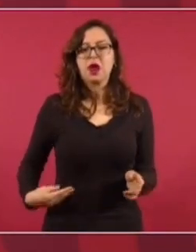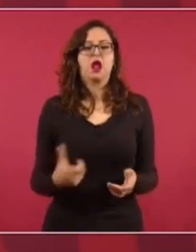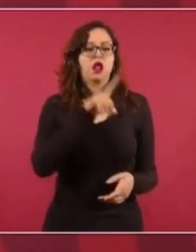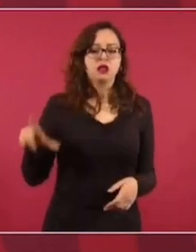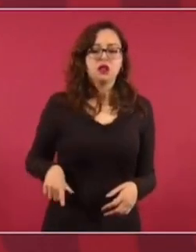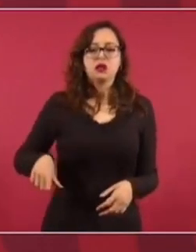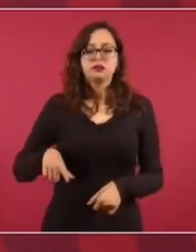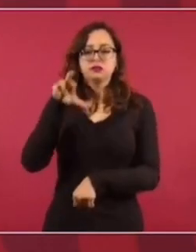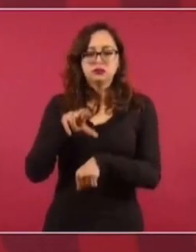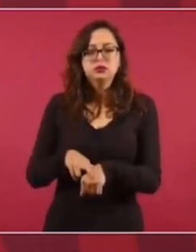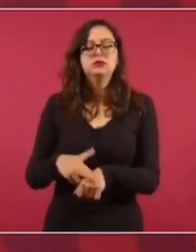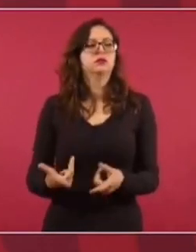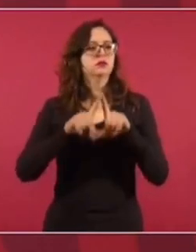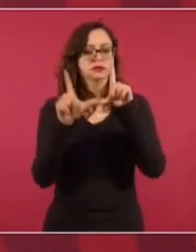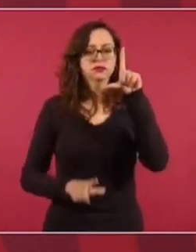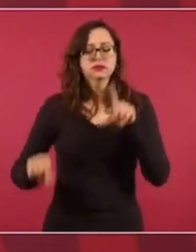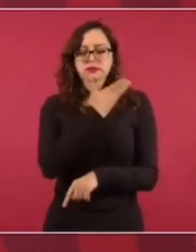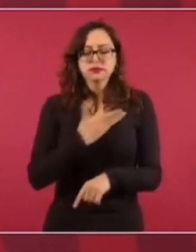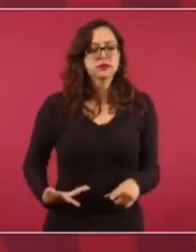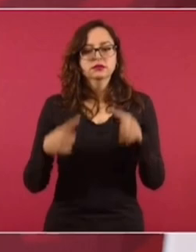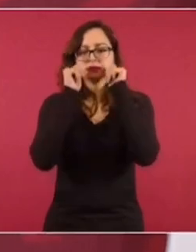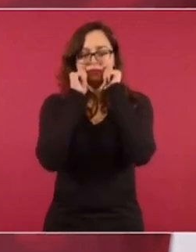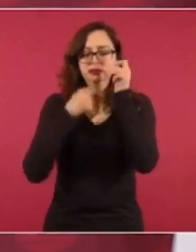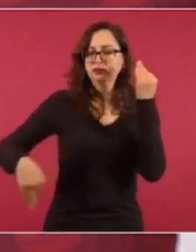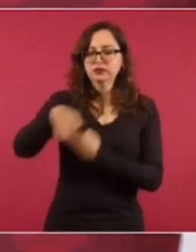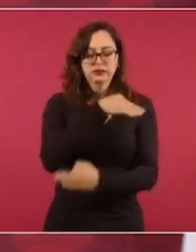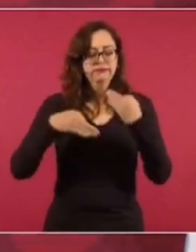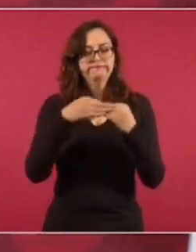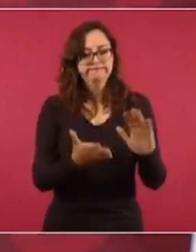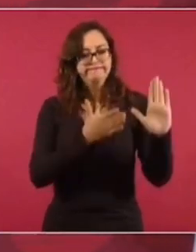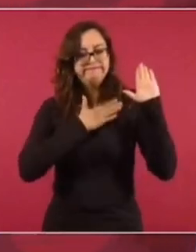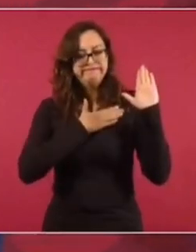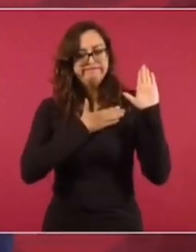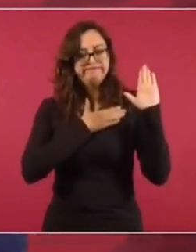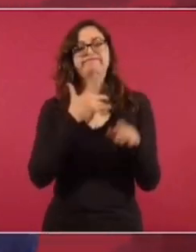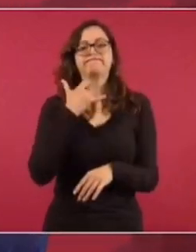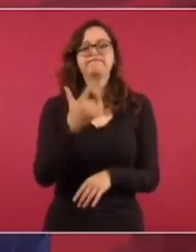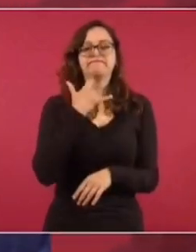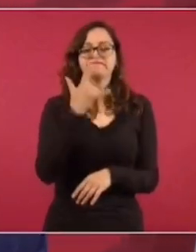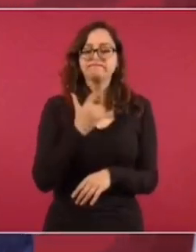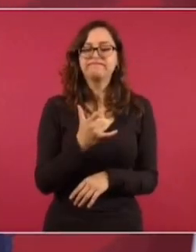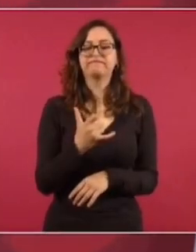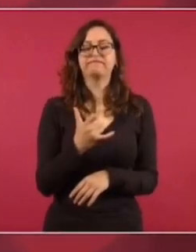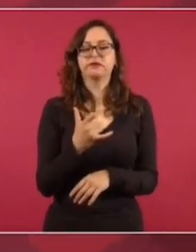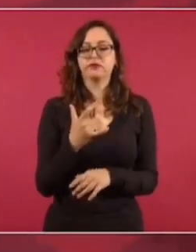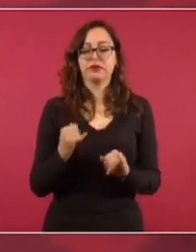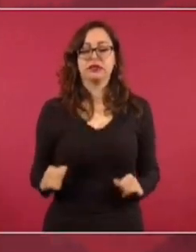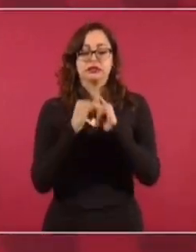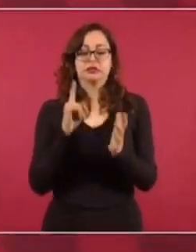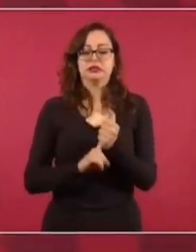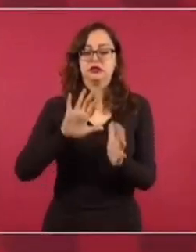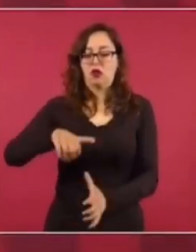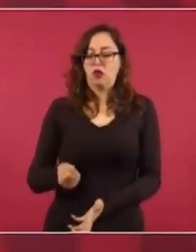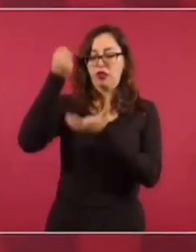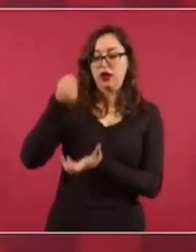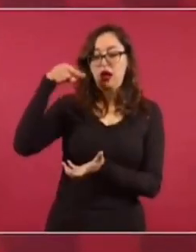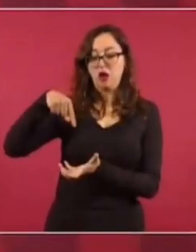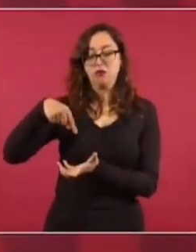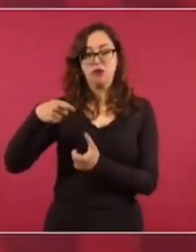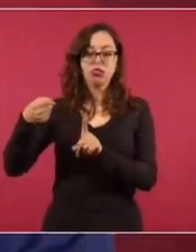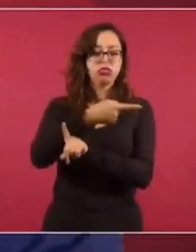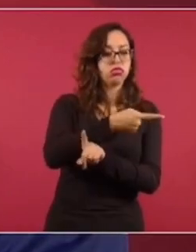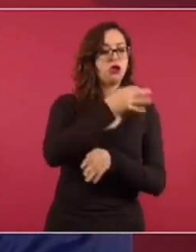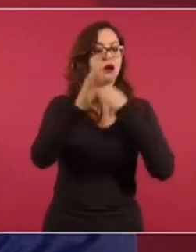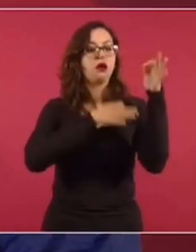un gobernador, presidente de la República, todos hagamos el compromiso de que no se utilicen recursos públicos, que no se utilice el presupuesto